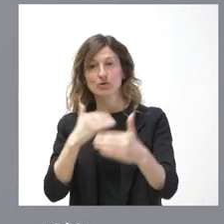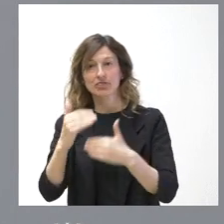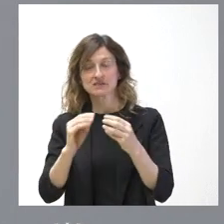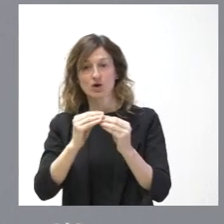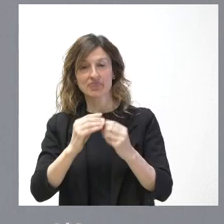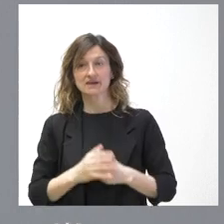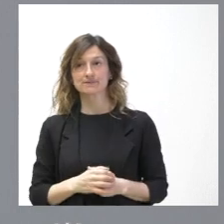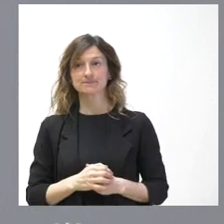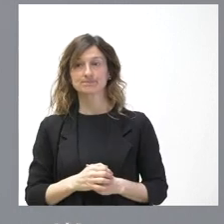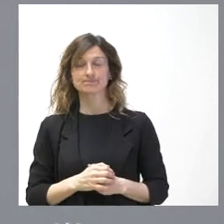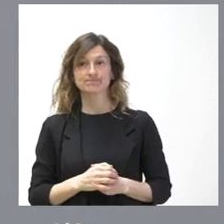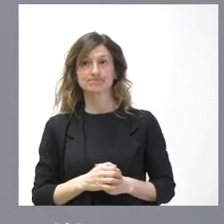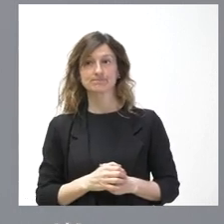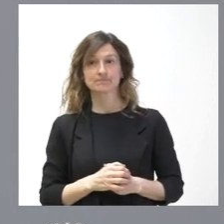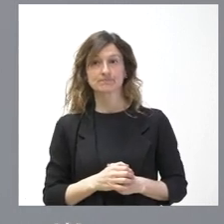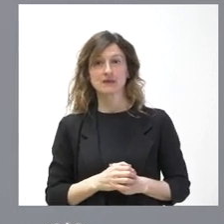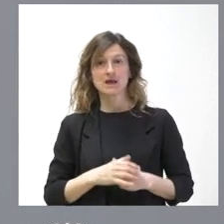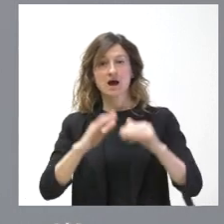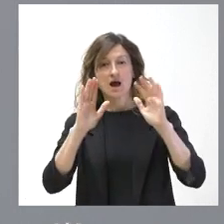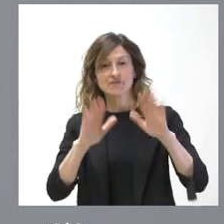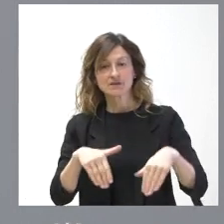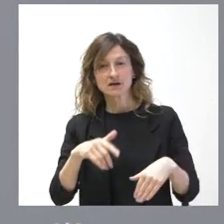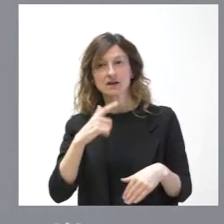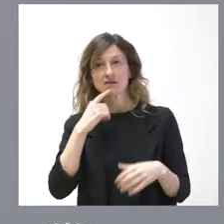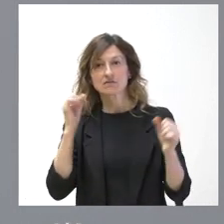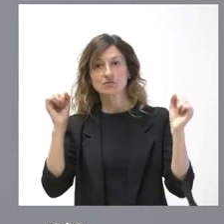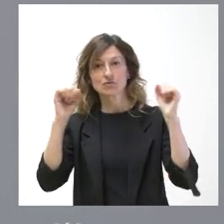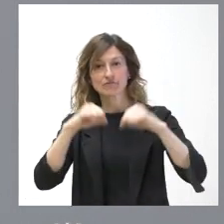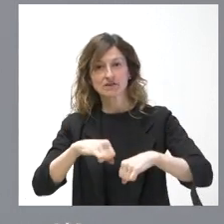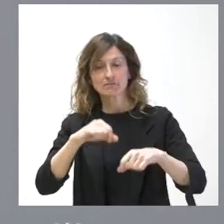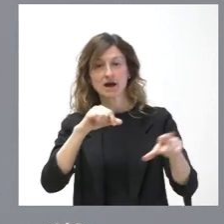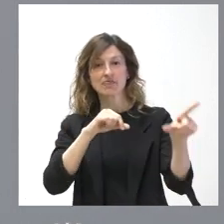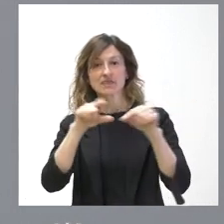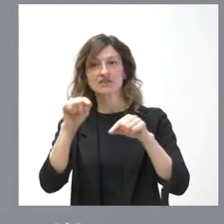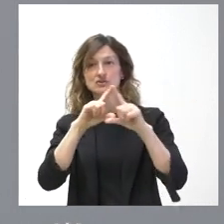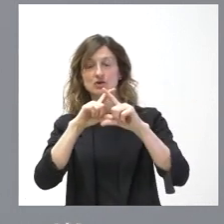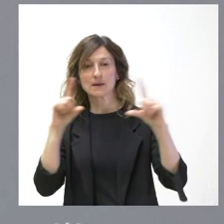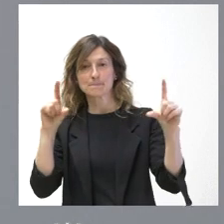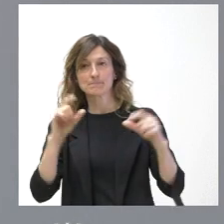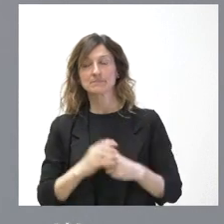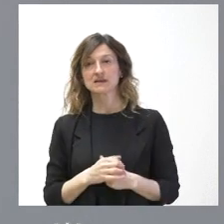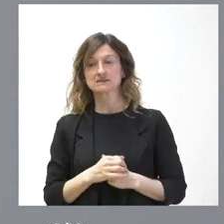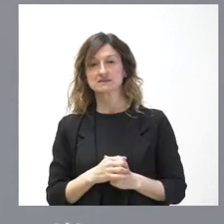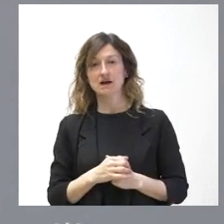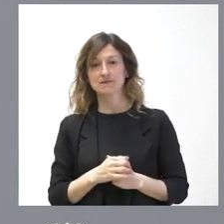realización. Si finalmente se confirma esta decisión de la empresa, cuanto antes